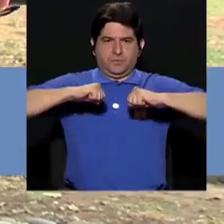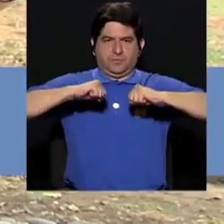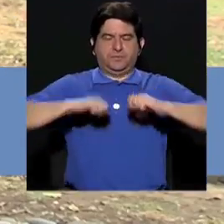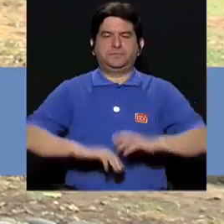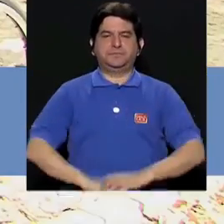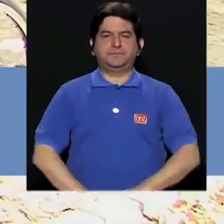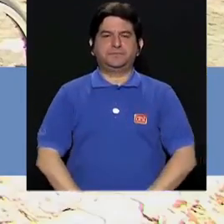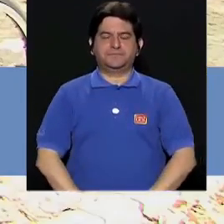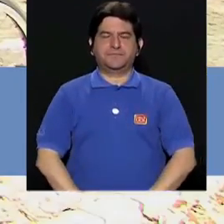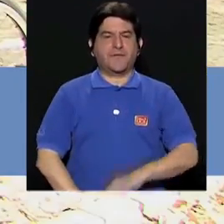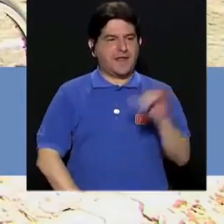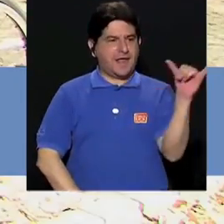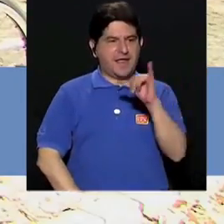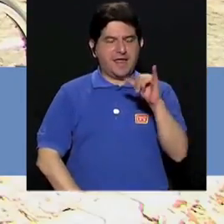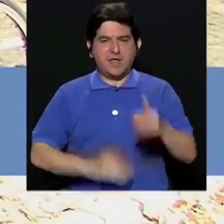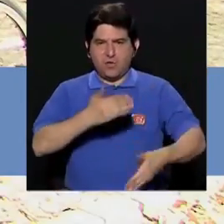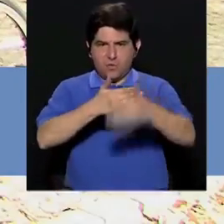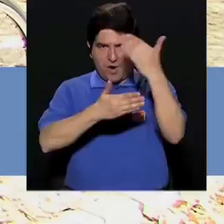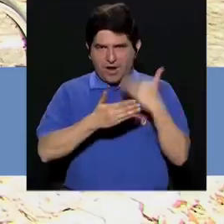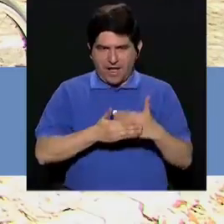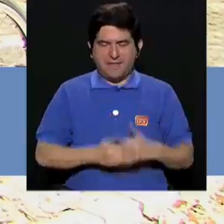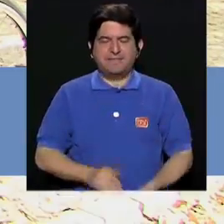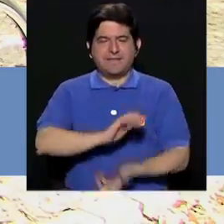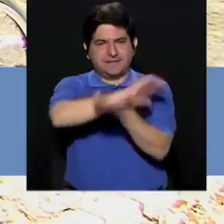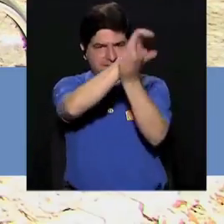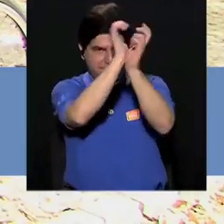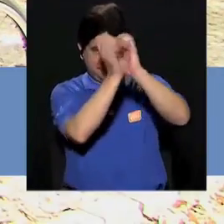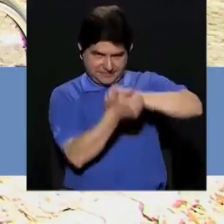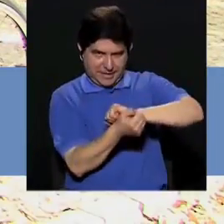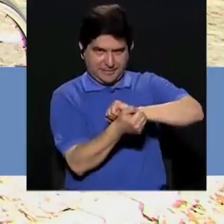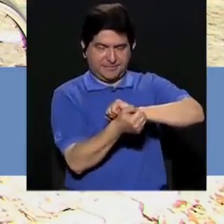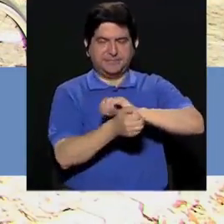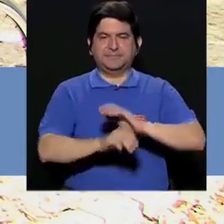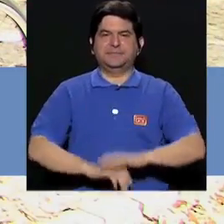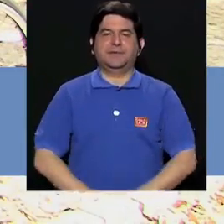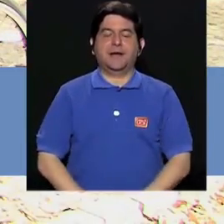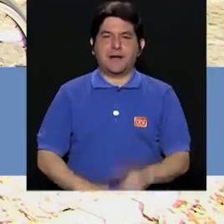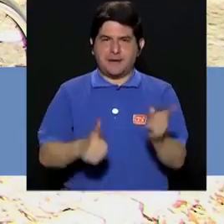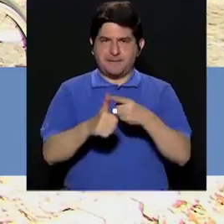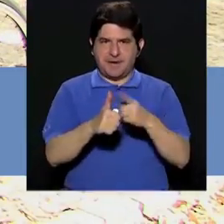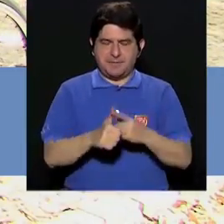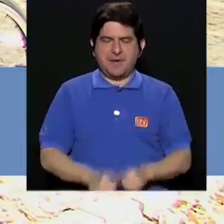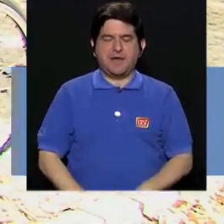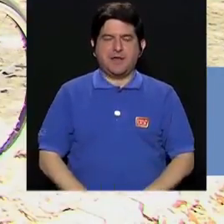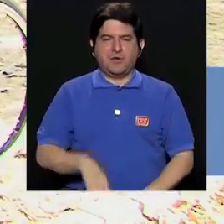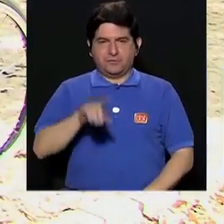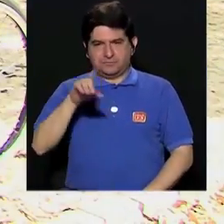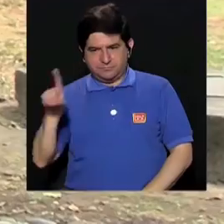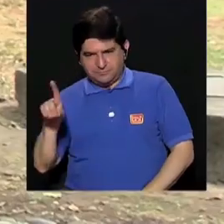Y lo mismo que el anterior, hacemos un cambio primero con una mano y luego con la otra mano.